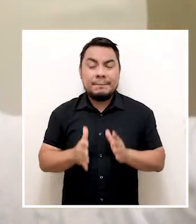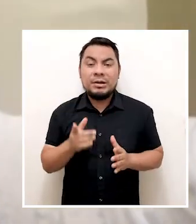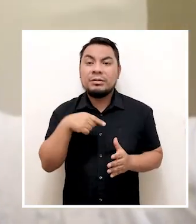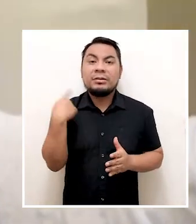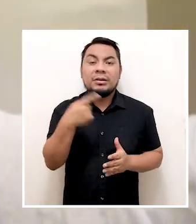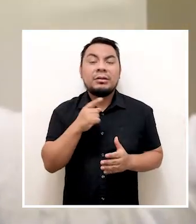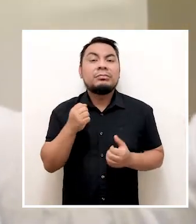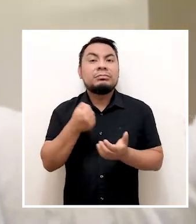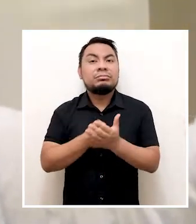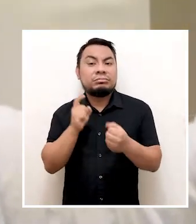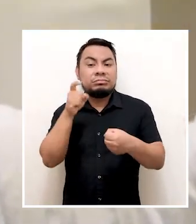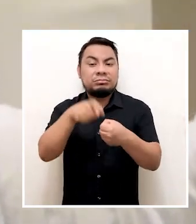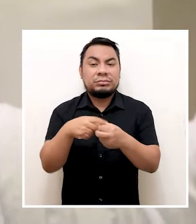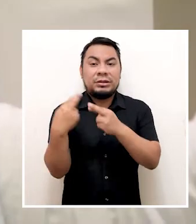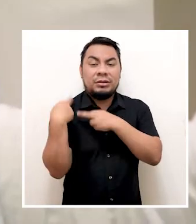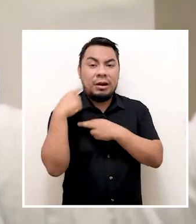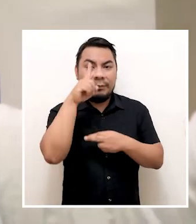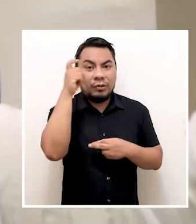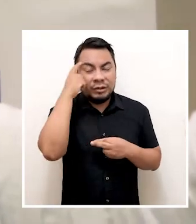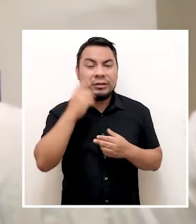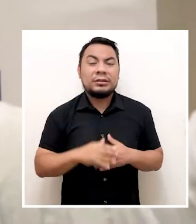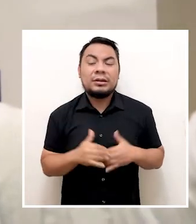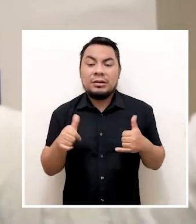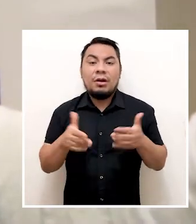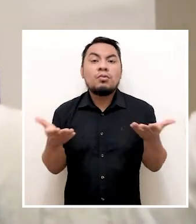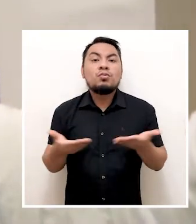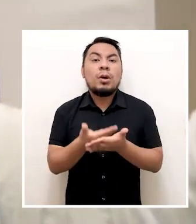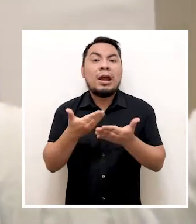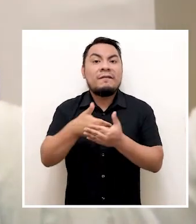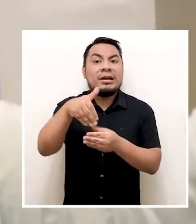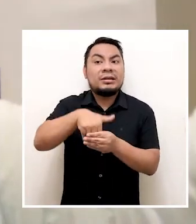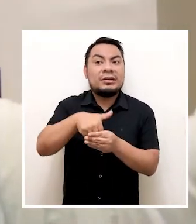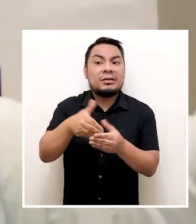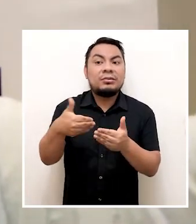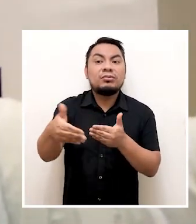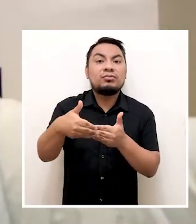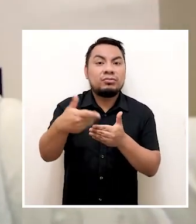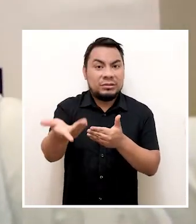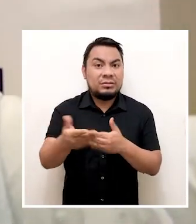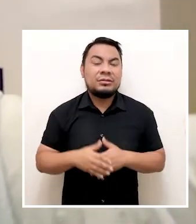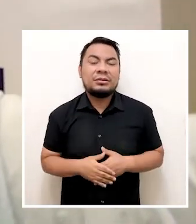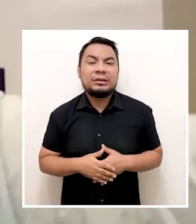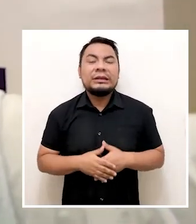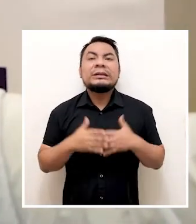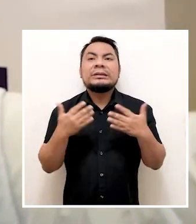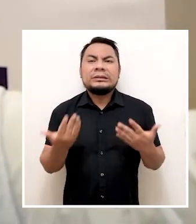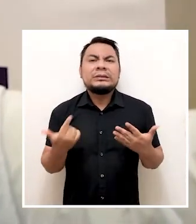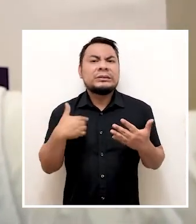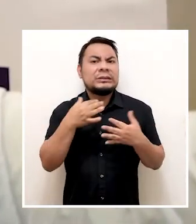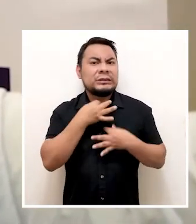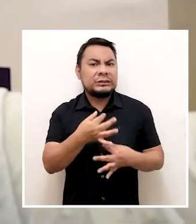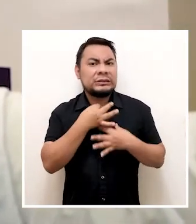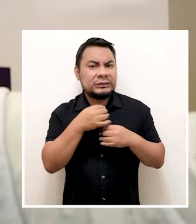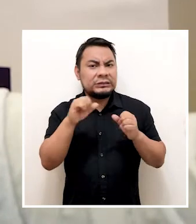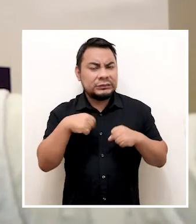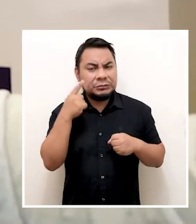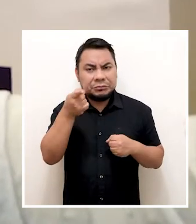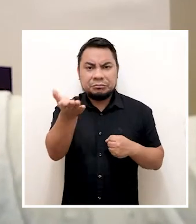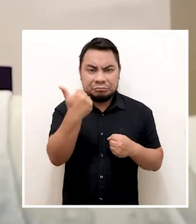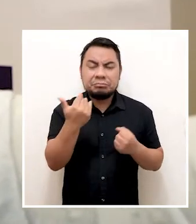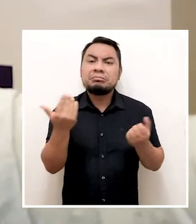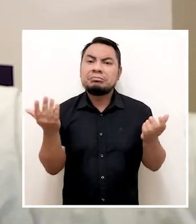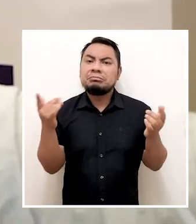menos para las participantes que estamos postulando para un cargo político en estas nuevas elecciones y muy